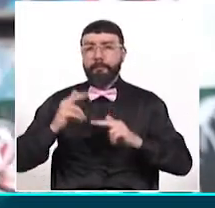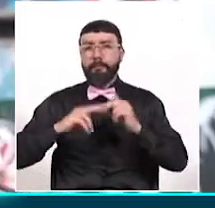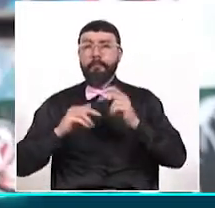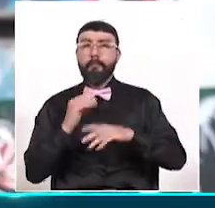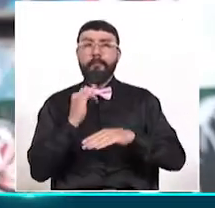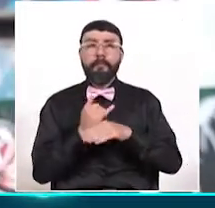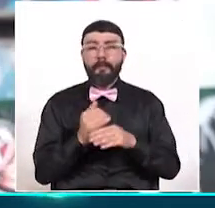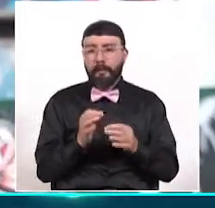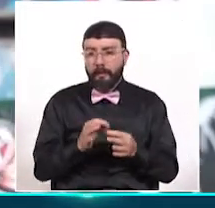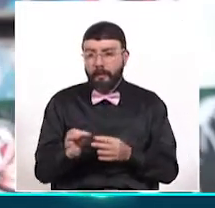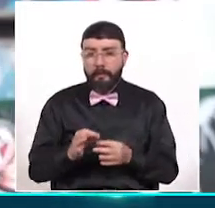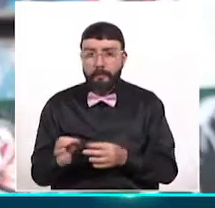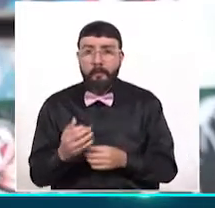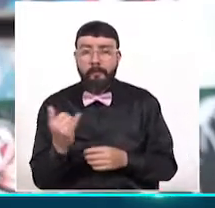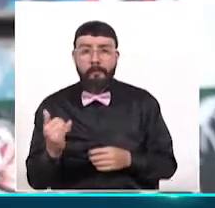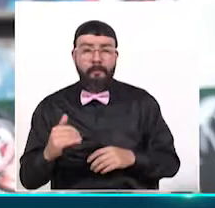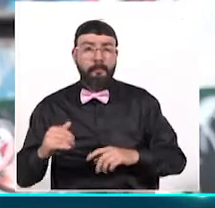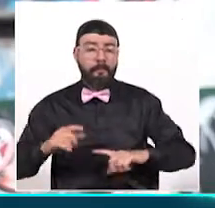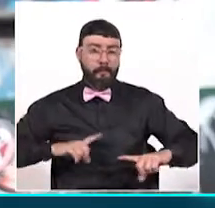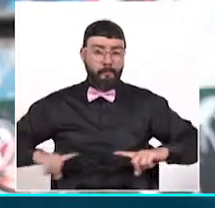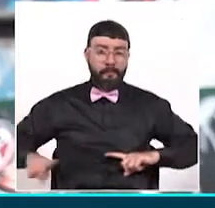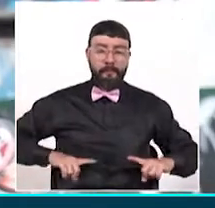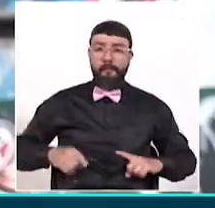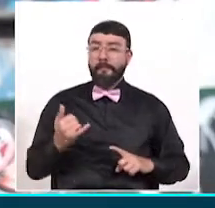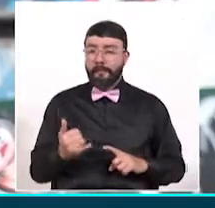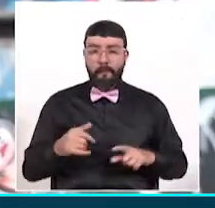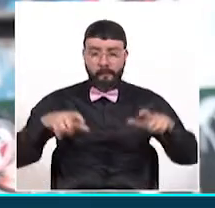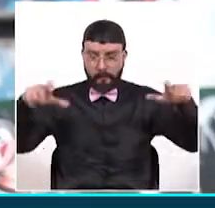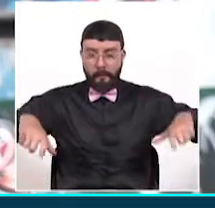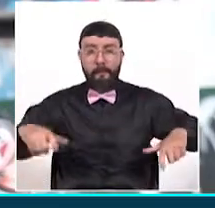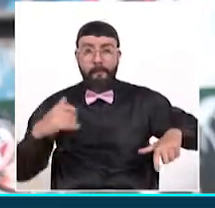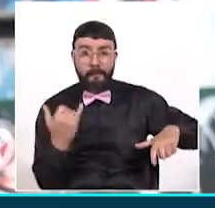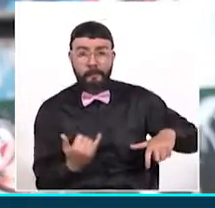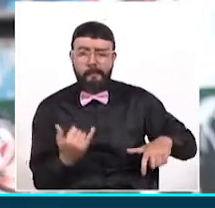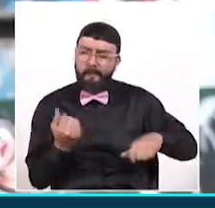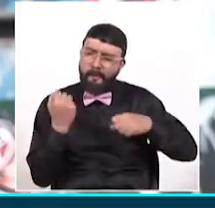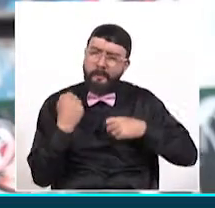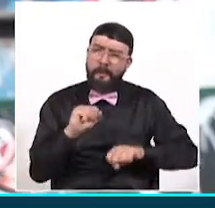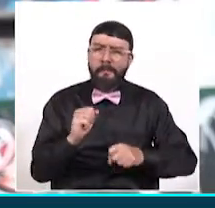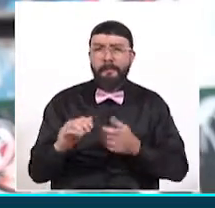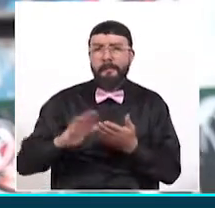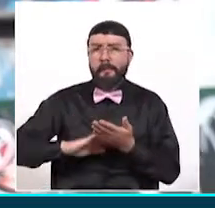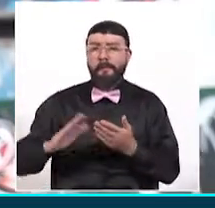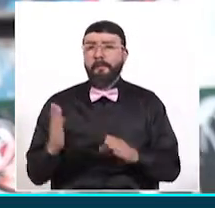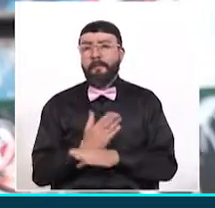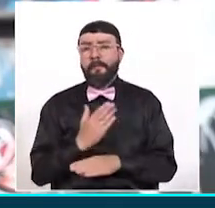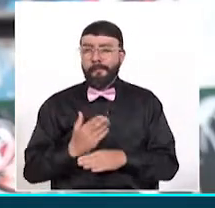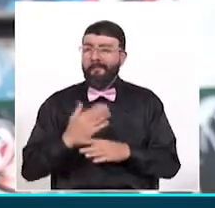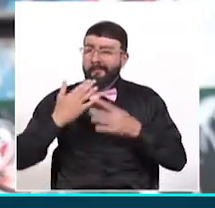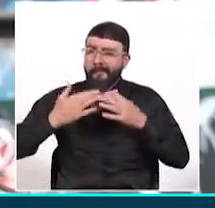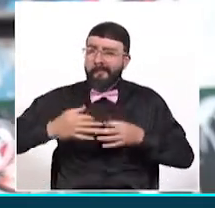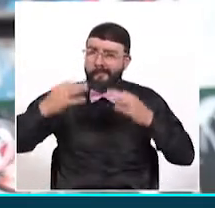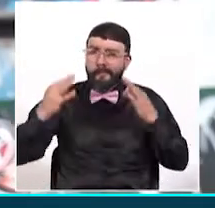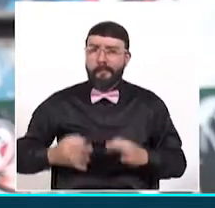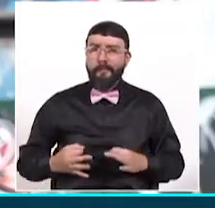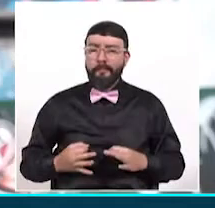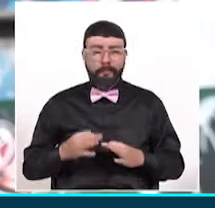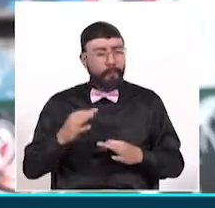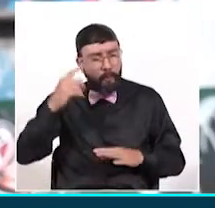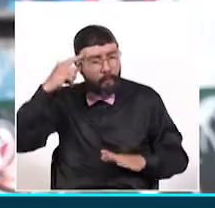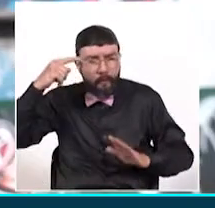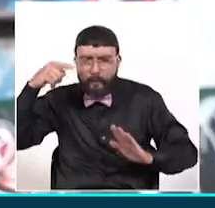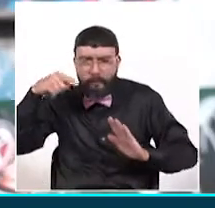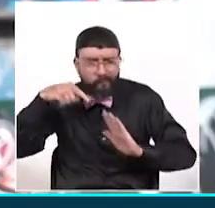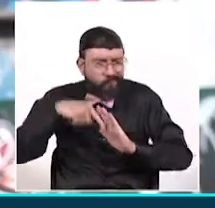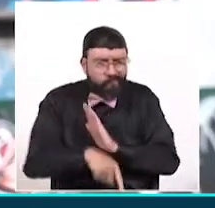Instituto Municipal como administrador del escenario. Estamos tratando de solucionar este problema de raíz, un problema de fondo y por